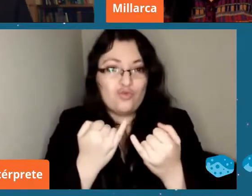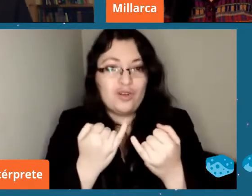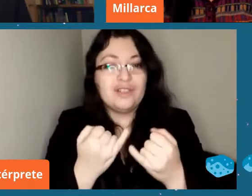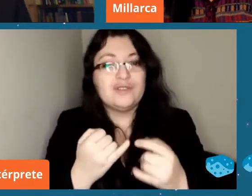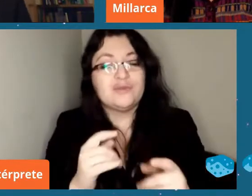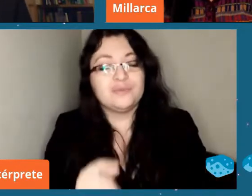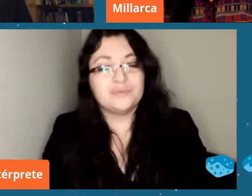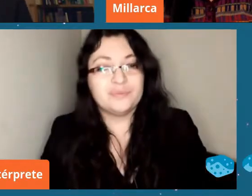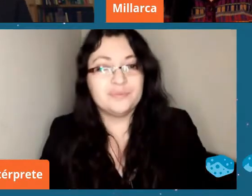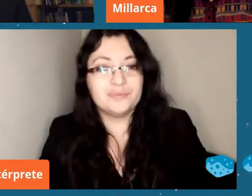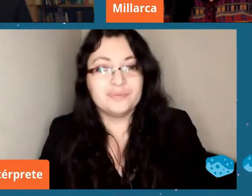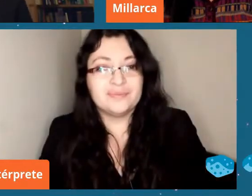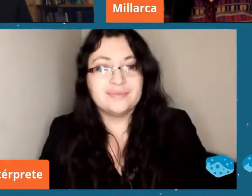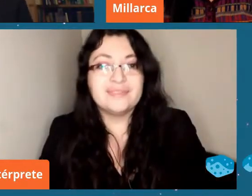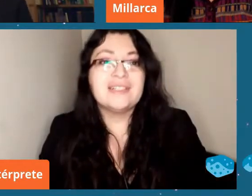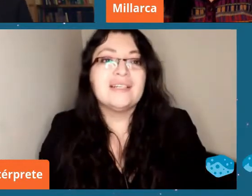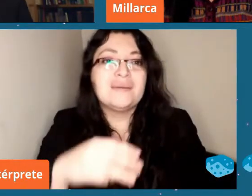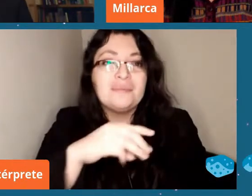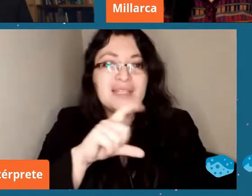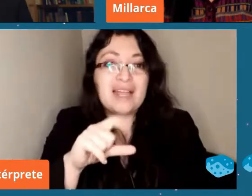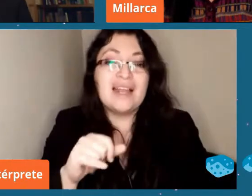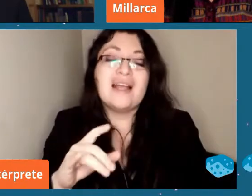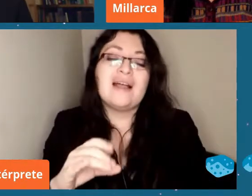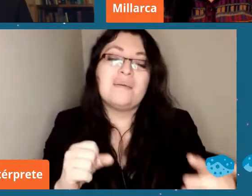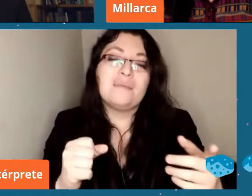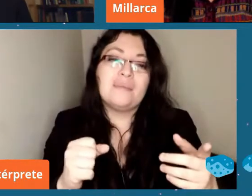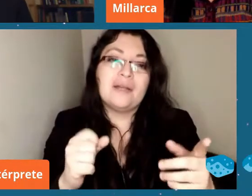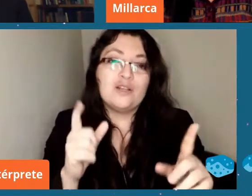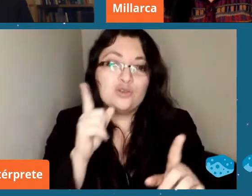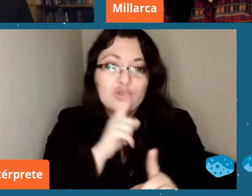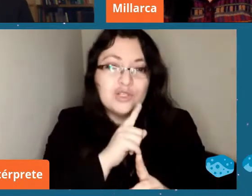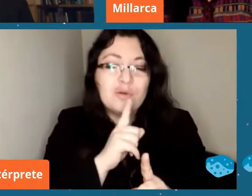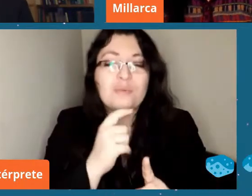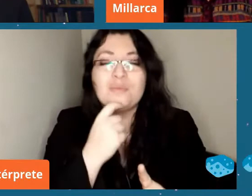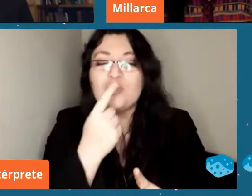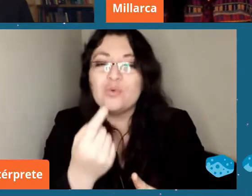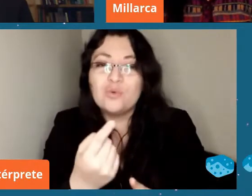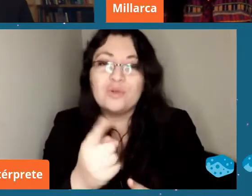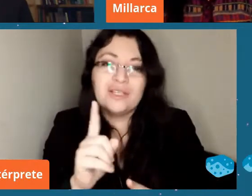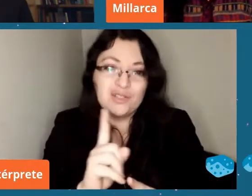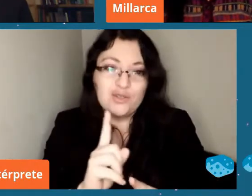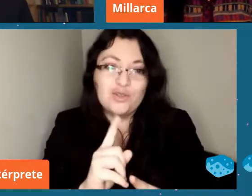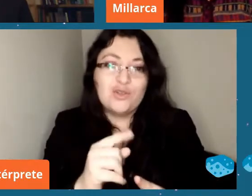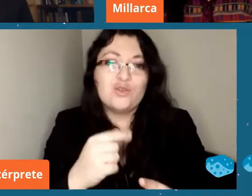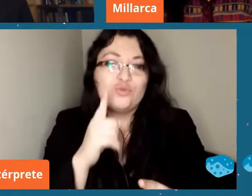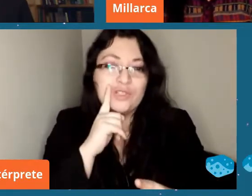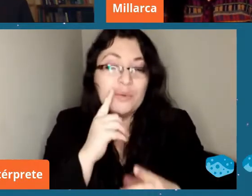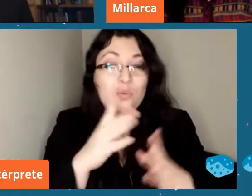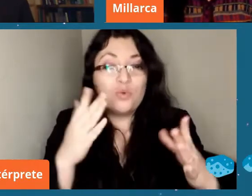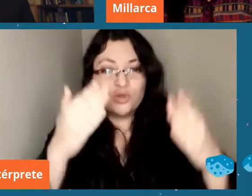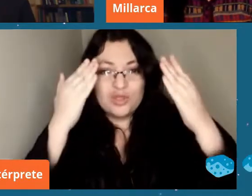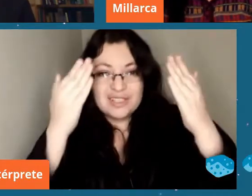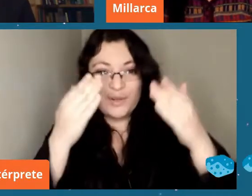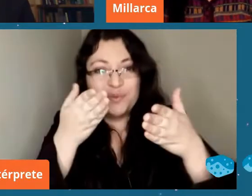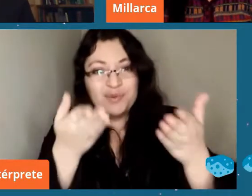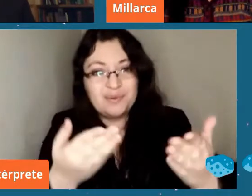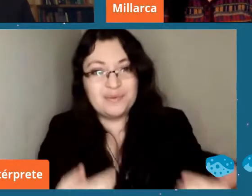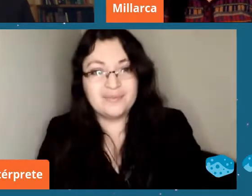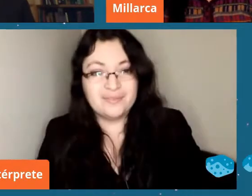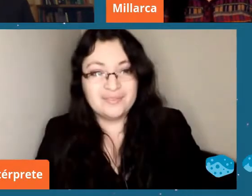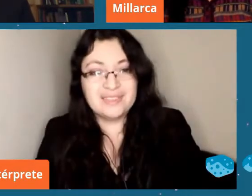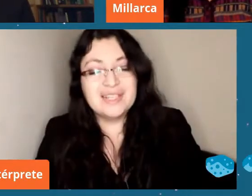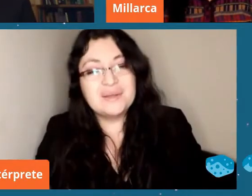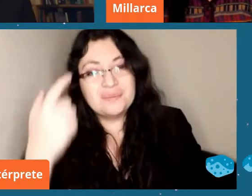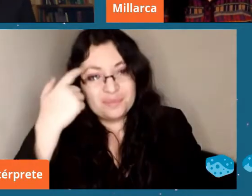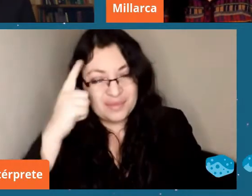Millar que para terminar no me quiero quedar con más que pregunta tenemos muchos muchos saludos para ti pero